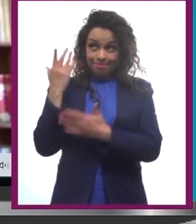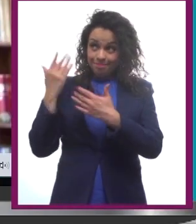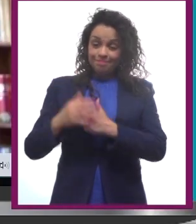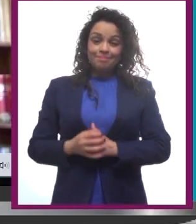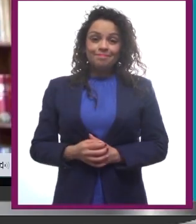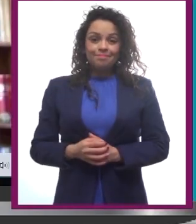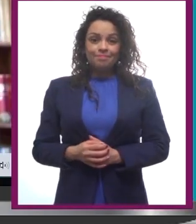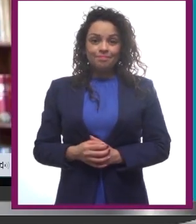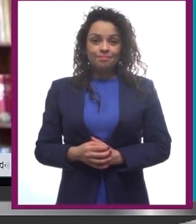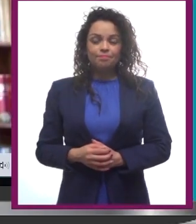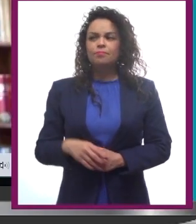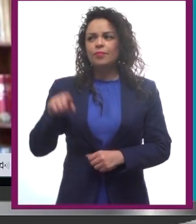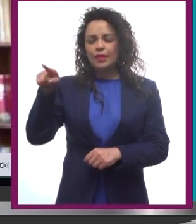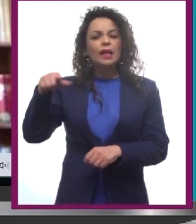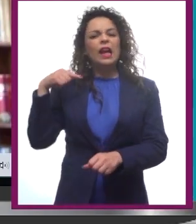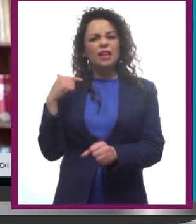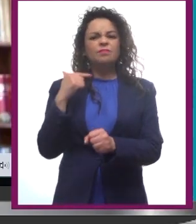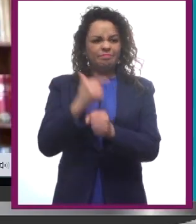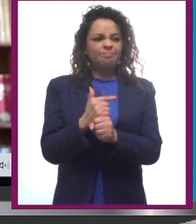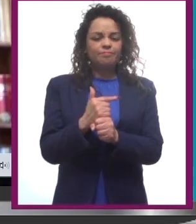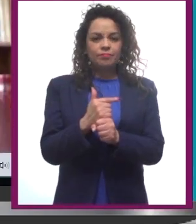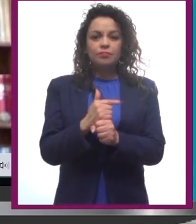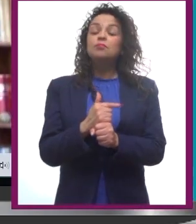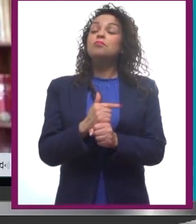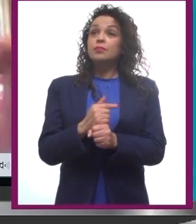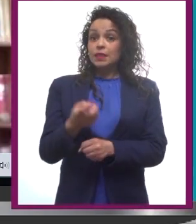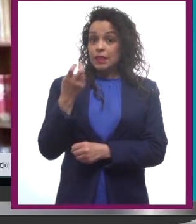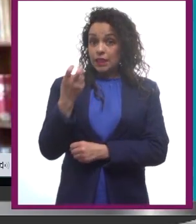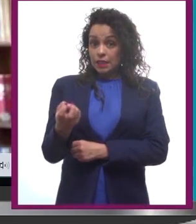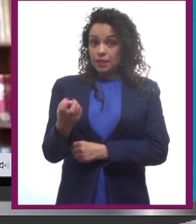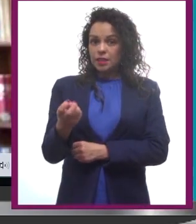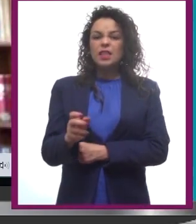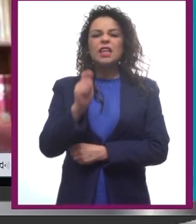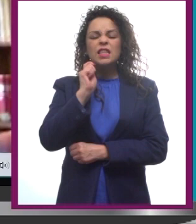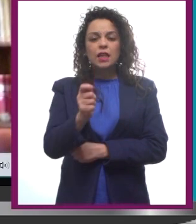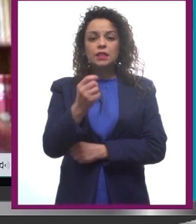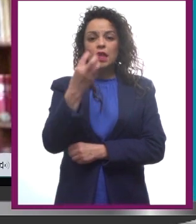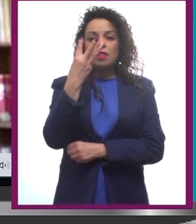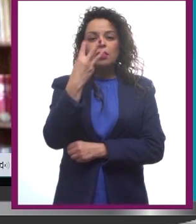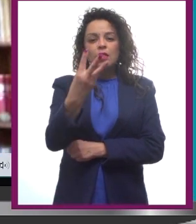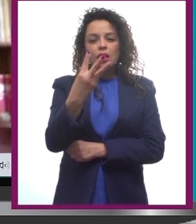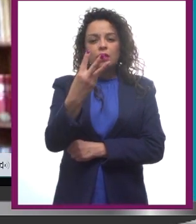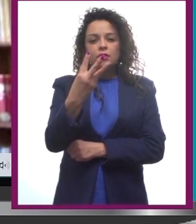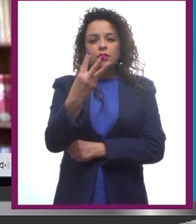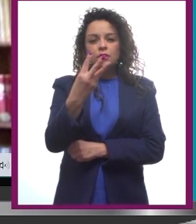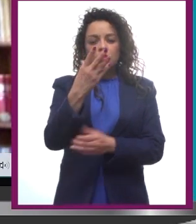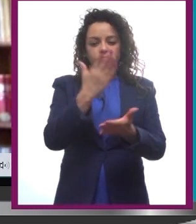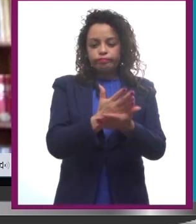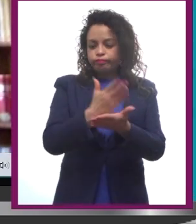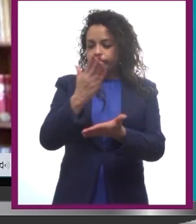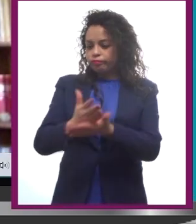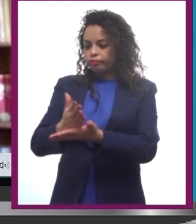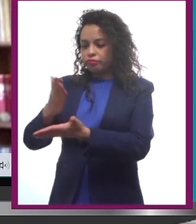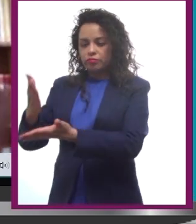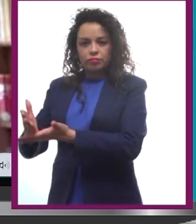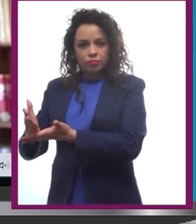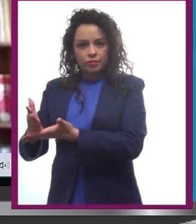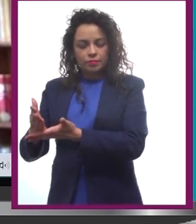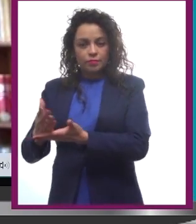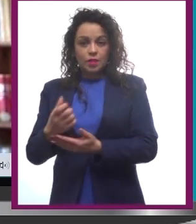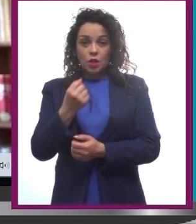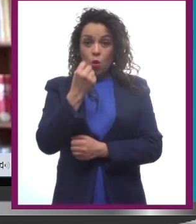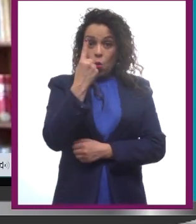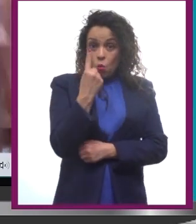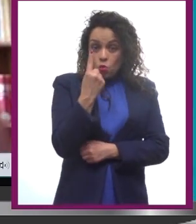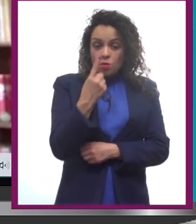Se percató, Joseph Campbell vio que el ciclo del héroe eran como tres partes, ¿no? Un momento donde el héroe,